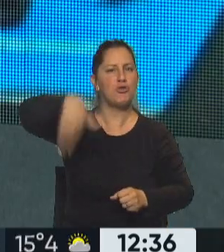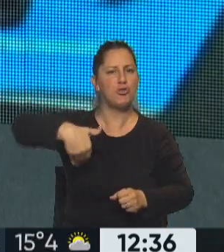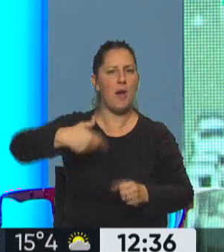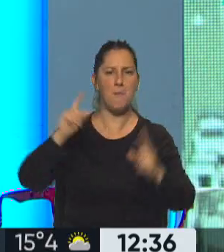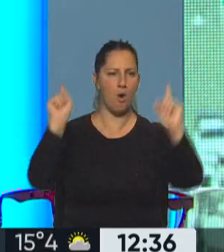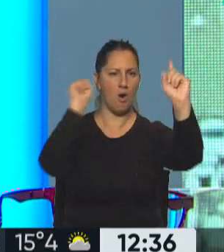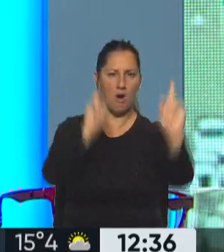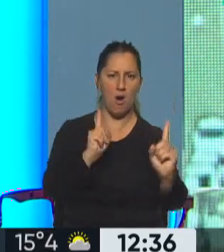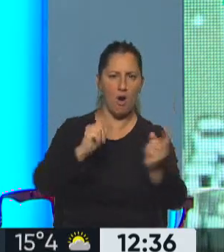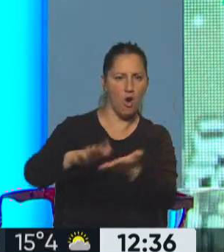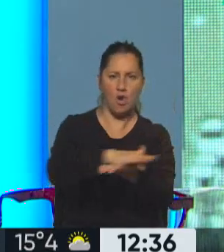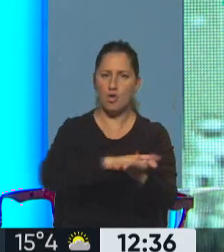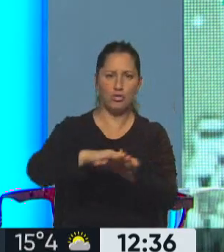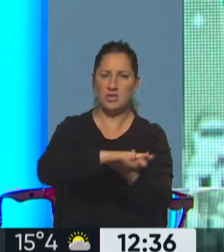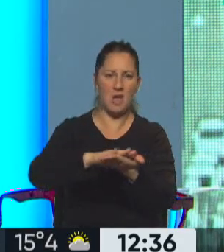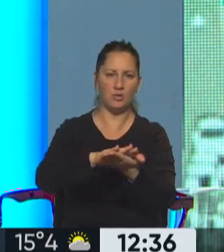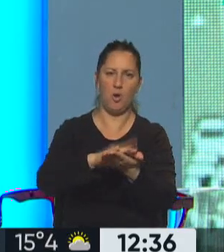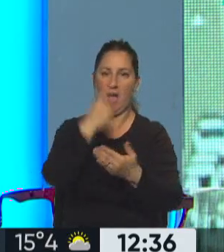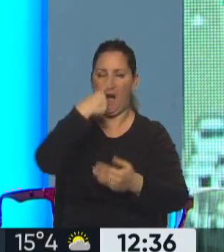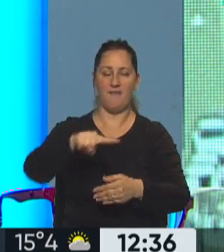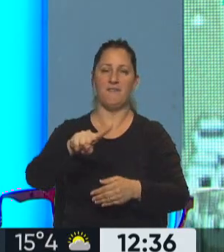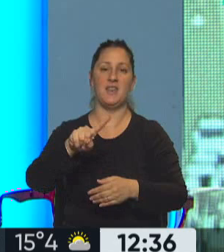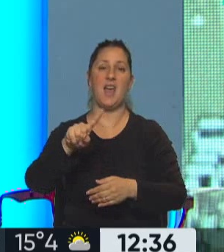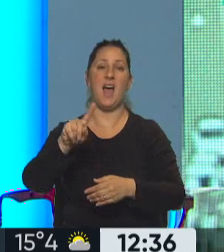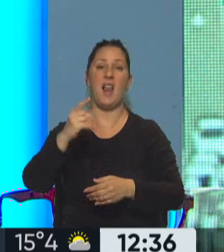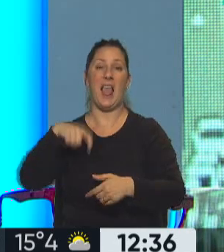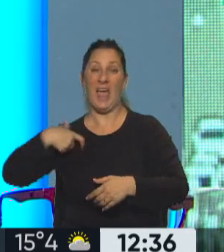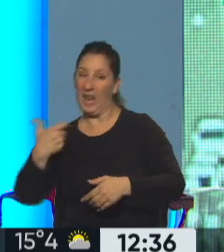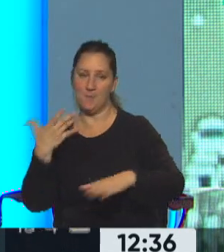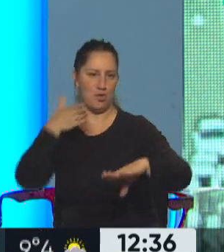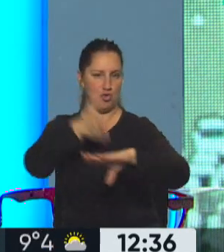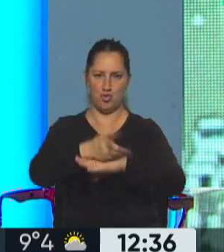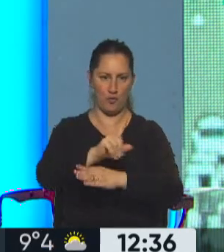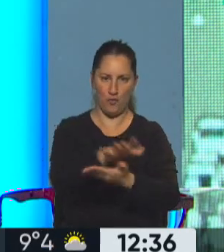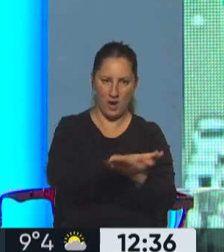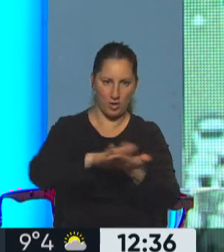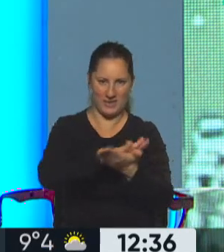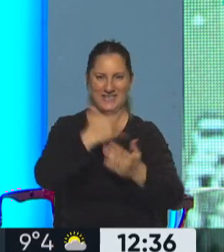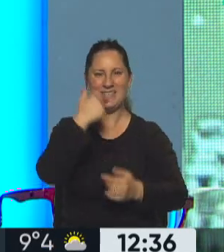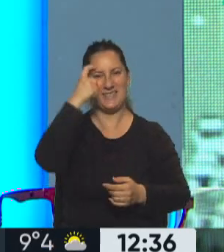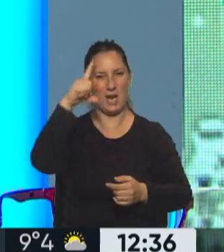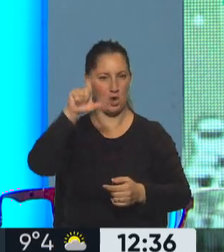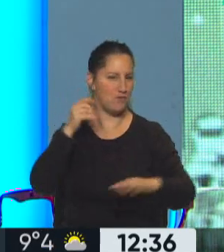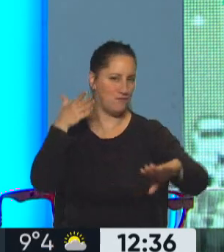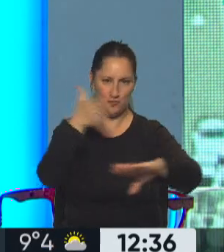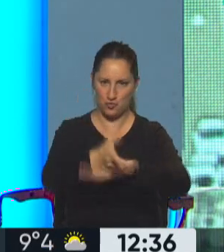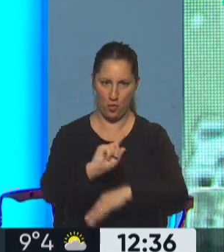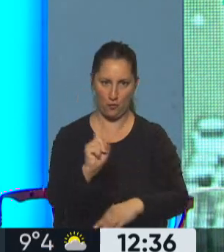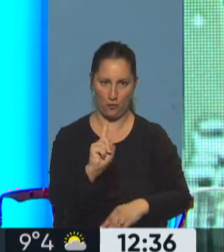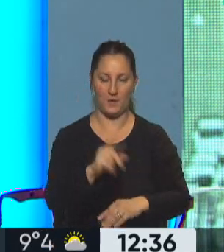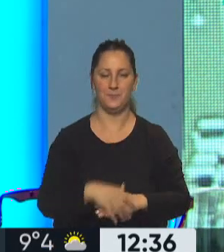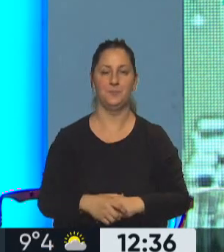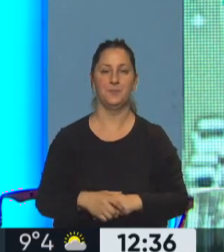fue respetada, ¿no? Exactamente, la fraternidad decidió desconocerla. Desconocer directamente, claro. Efectivamente, por eso te decía que se vienen